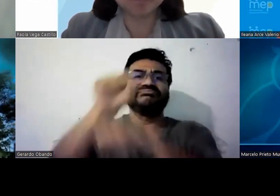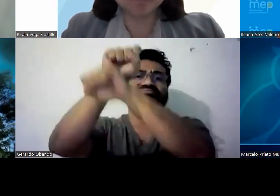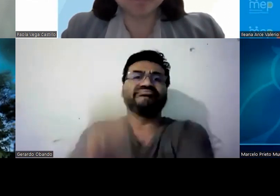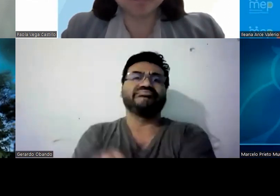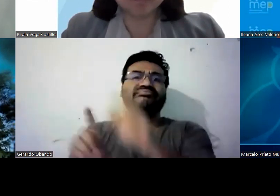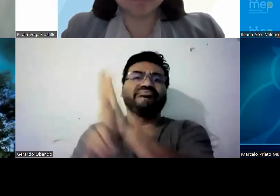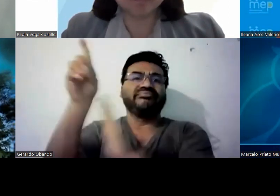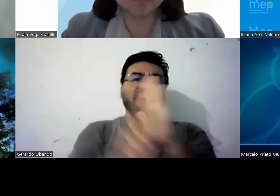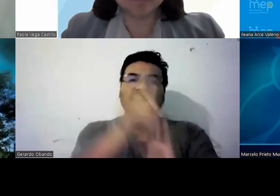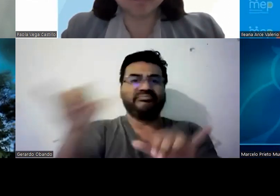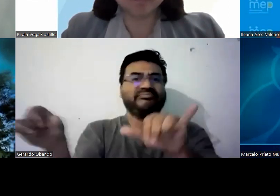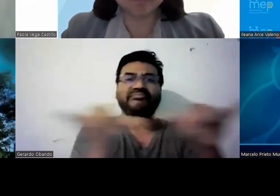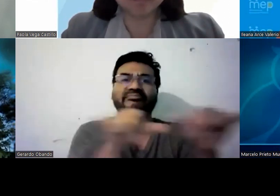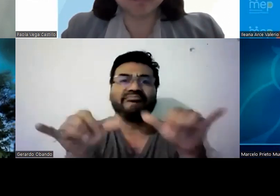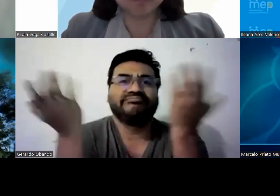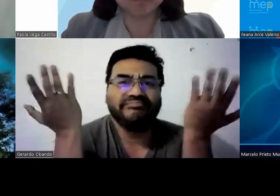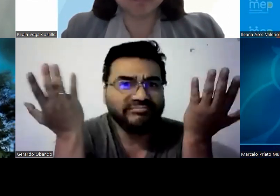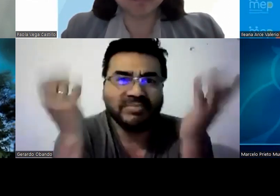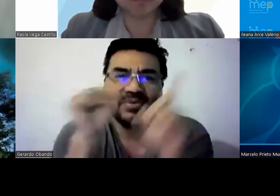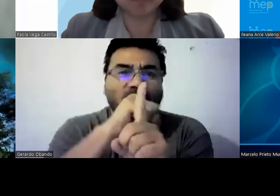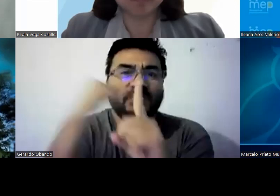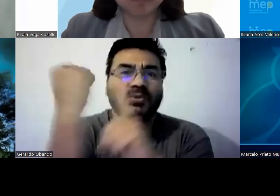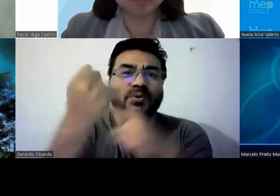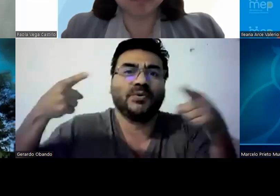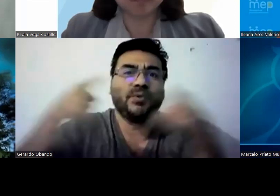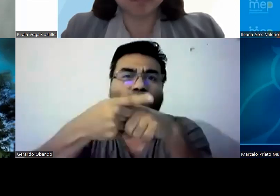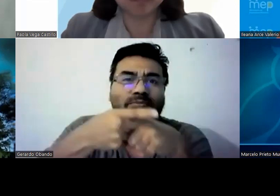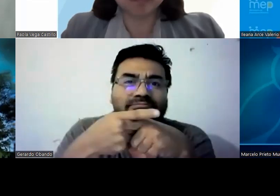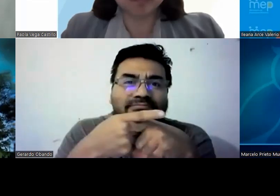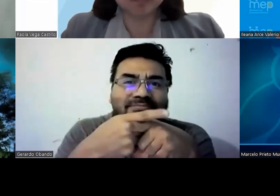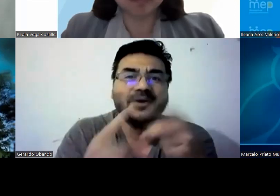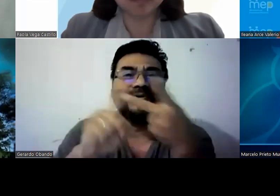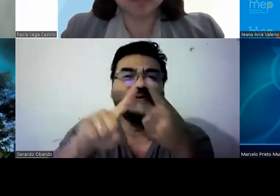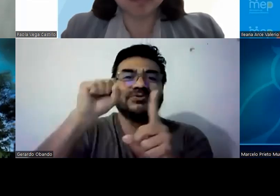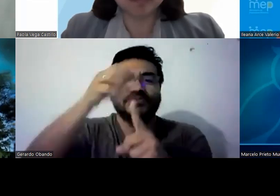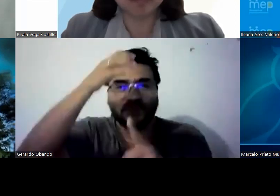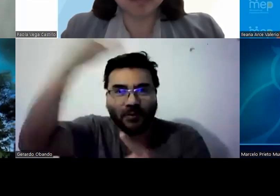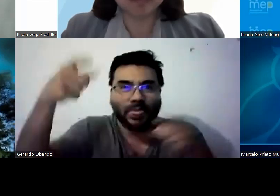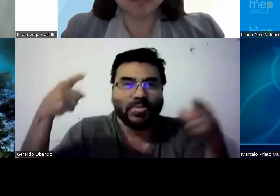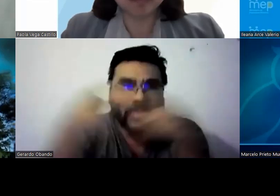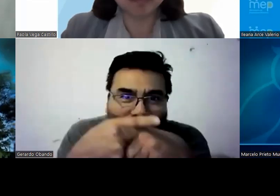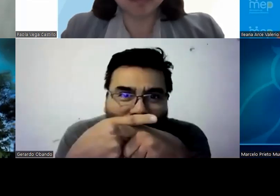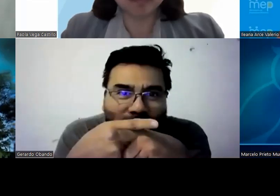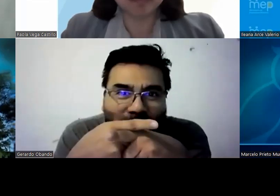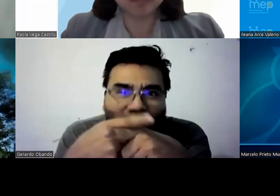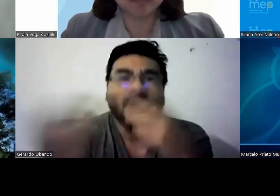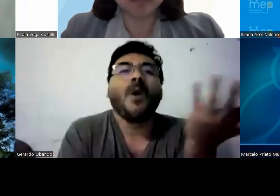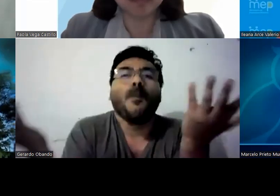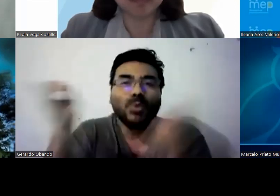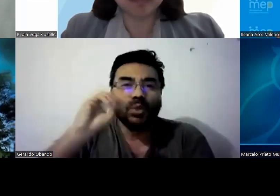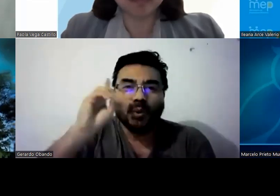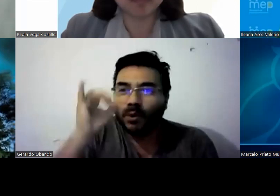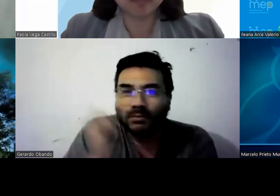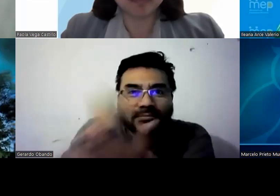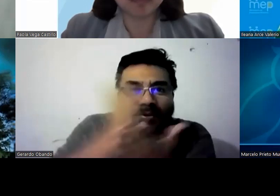ideas ¿verdad? le dicen no acostumbrarse que esto es aquí esto es allá y los derechos entonces tanto la sociedad como la cultura